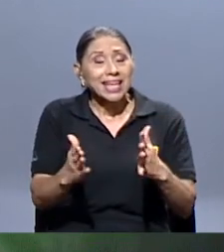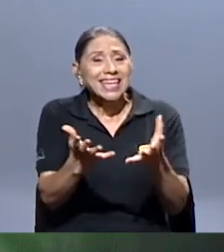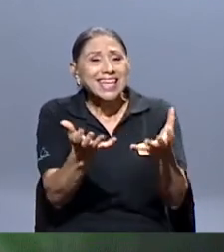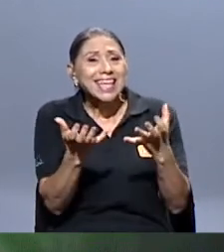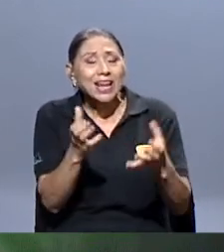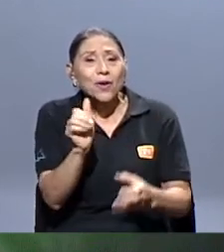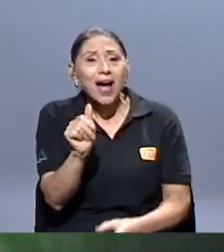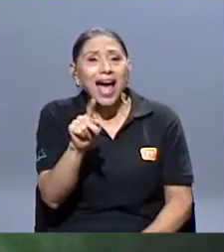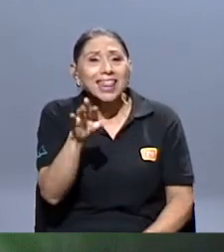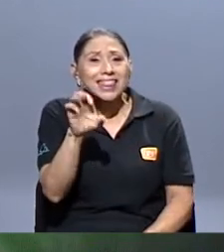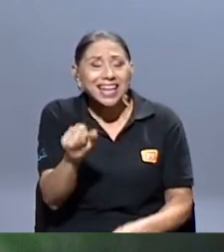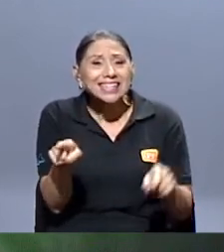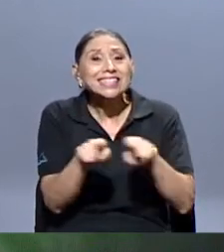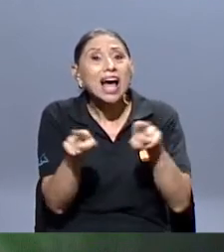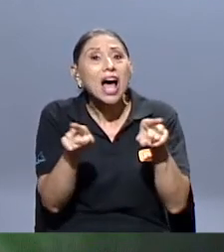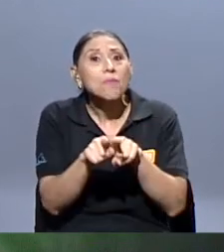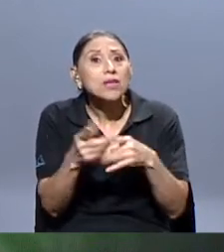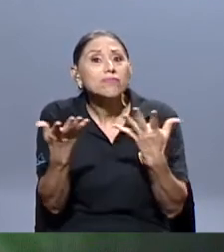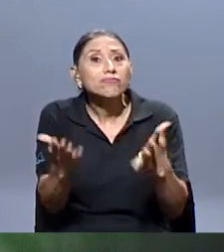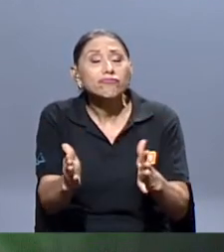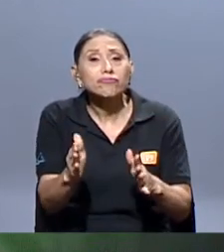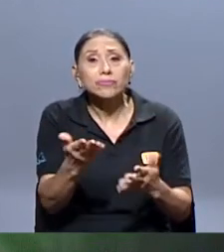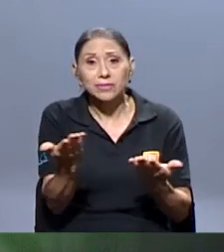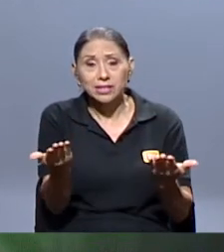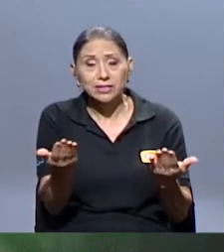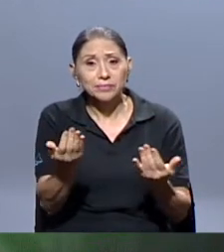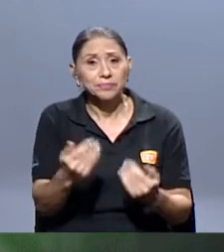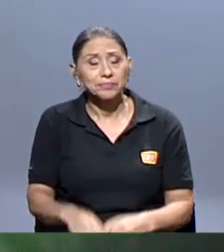Andrés se despida de la audiencia de esta semana en el 15.